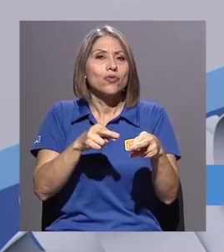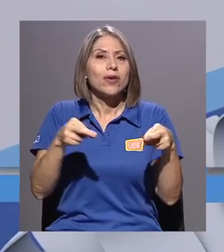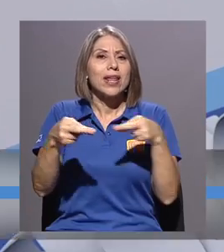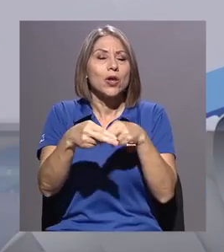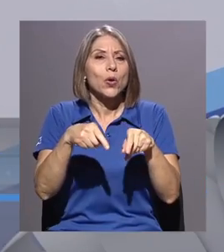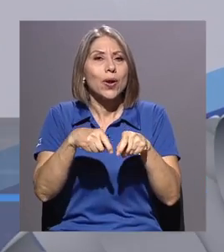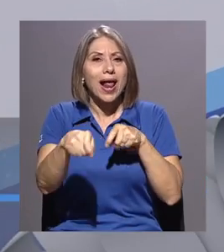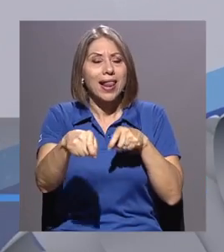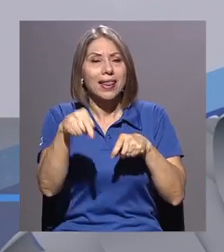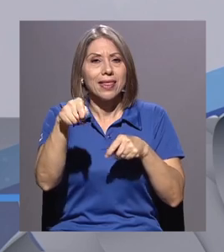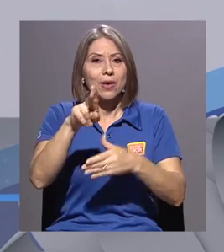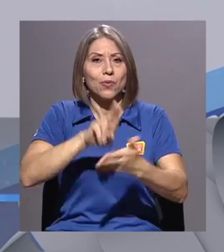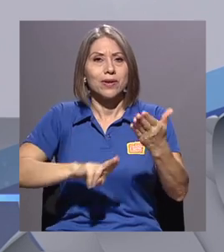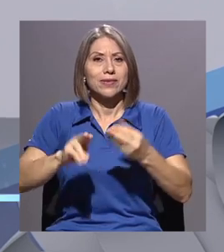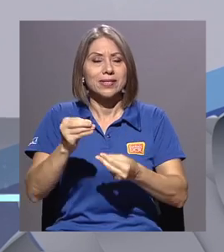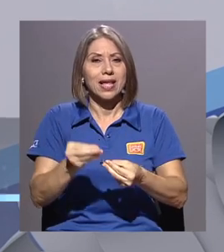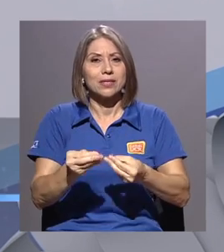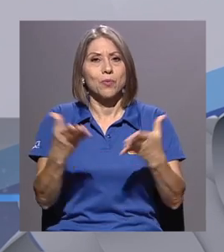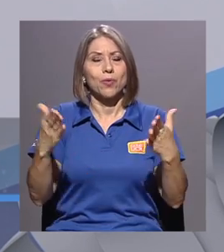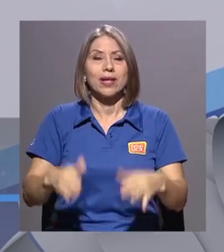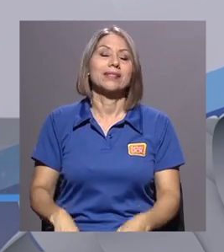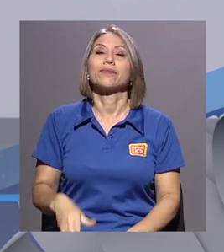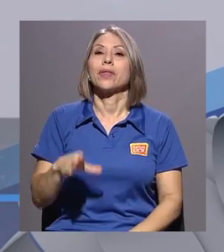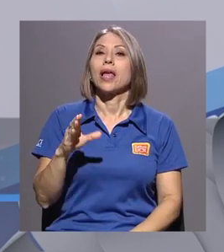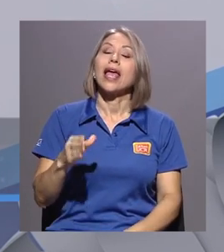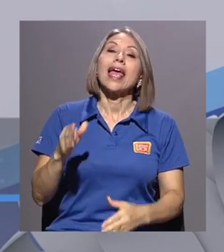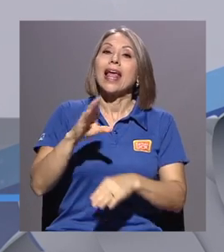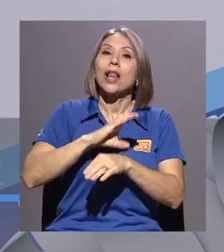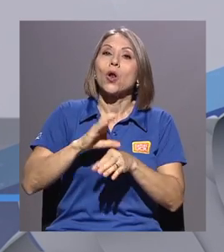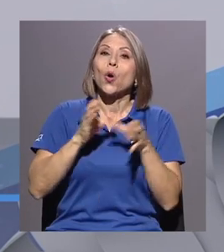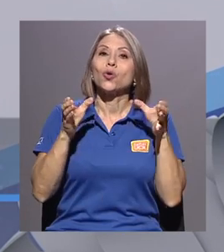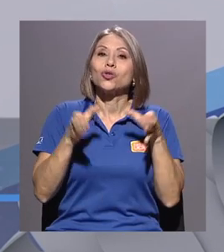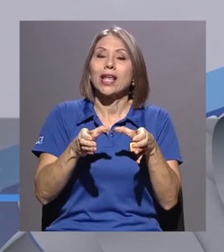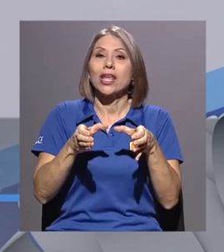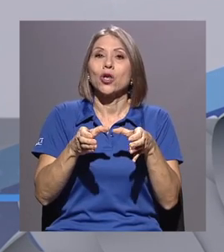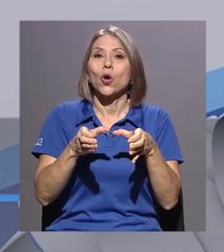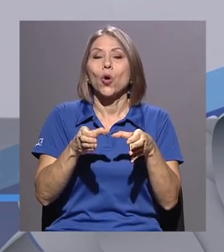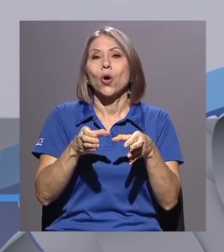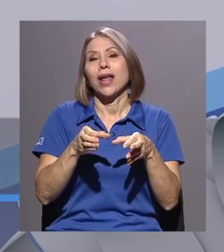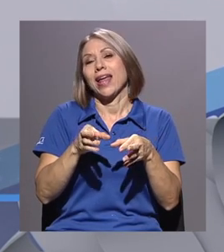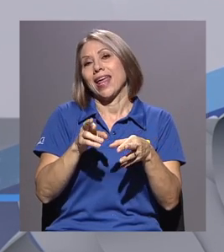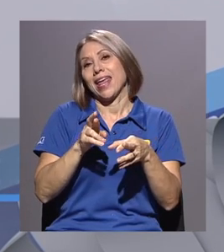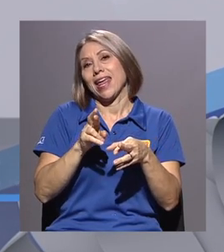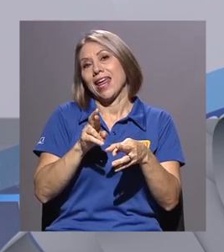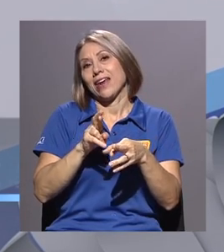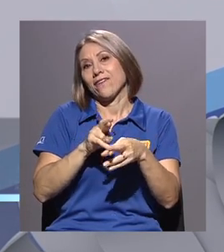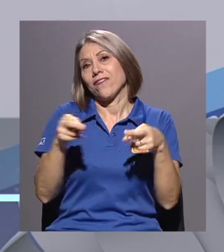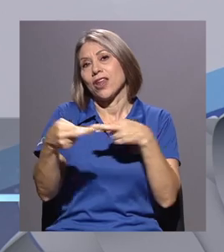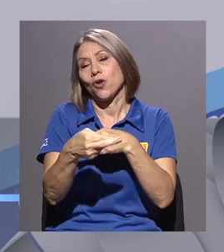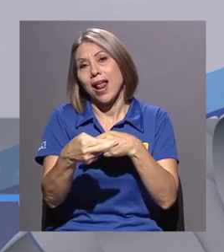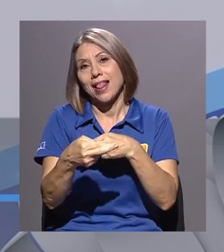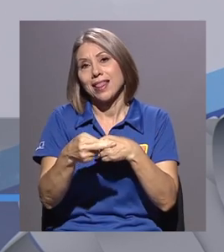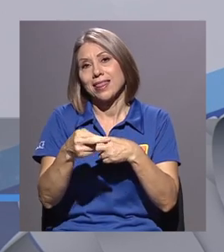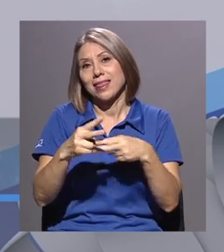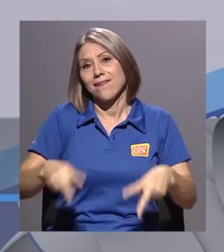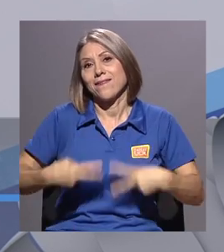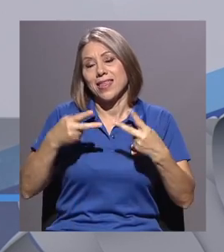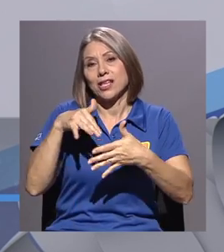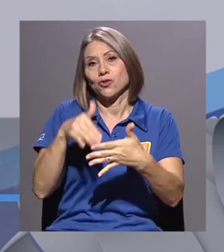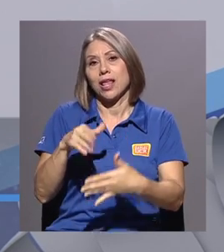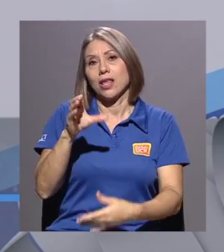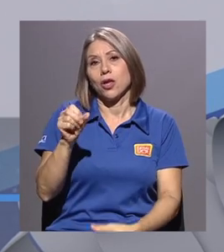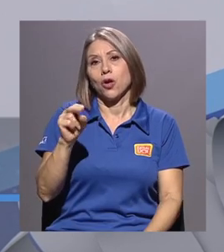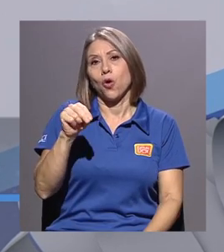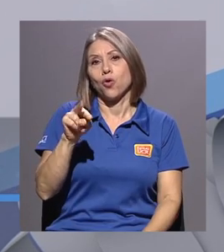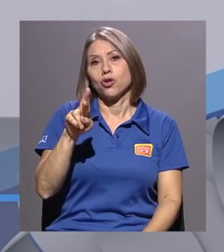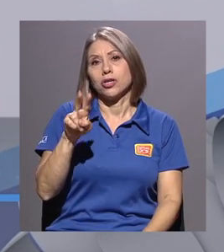Por supuesto, el CONREVE es el Consejo Regional de Vida Estudiantil. Este órgano agrupa a los vicerectores